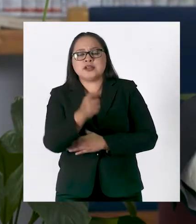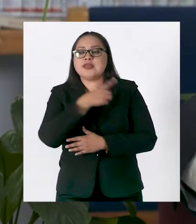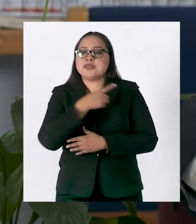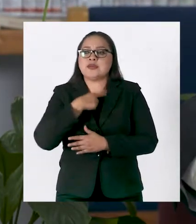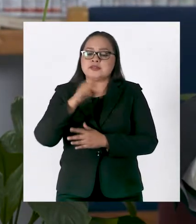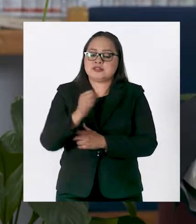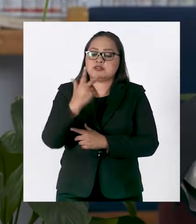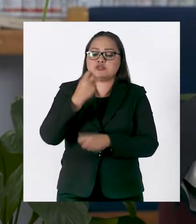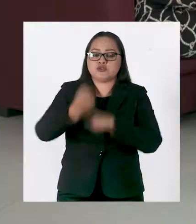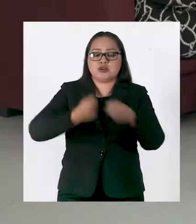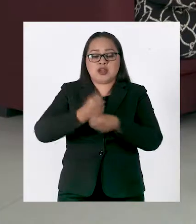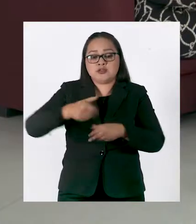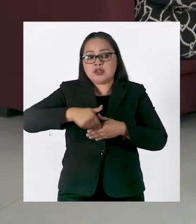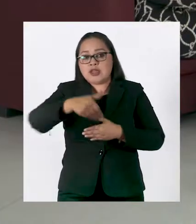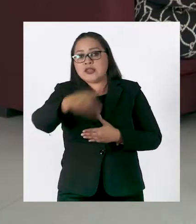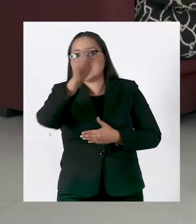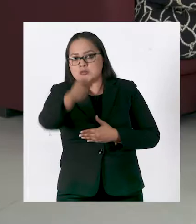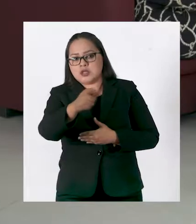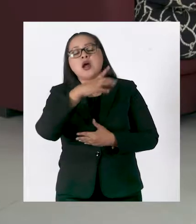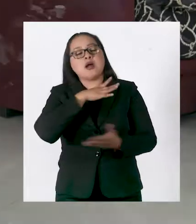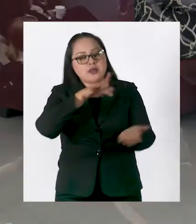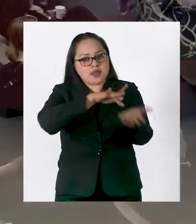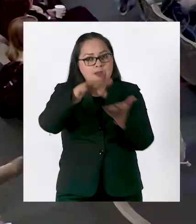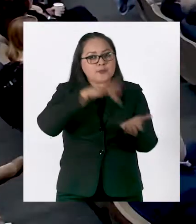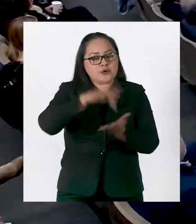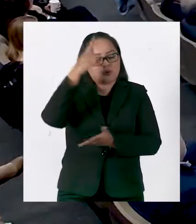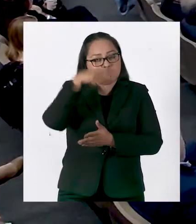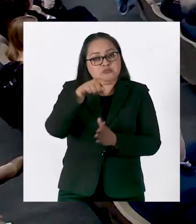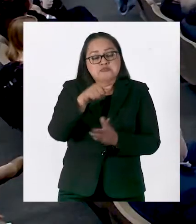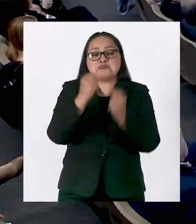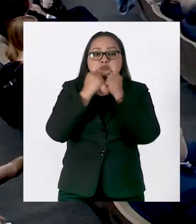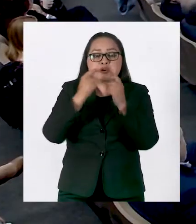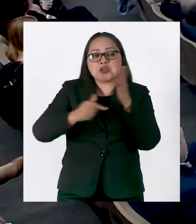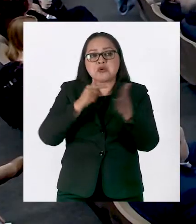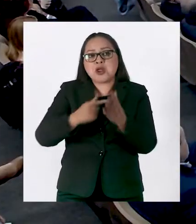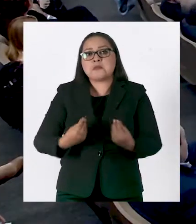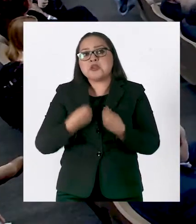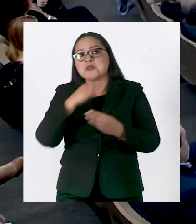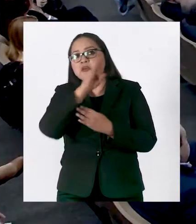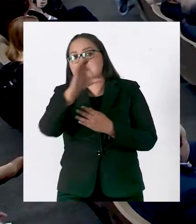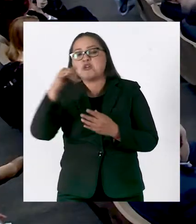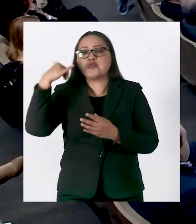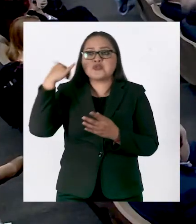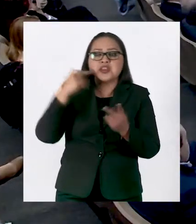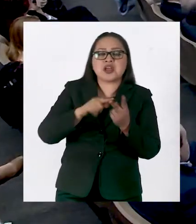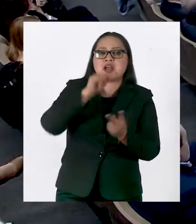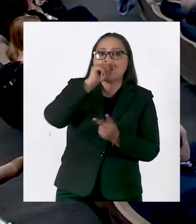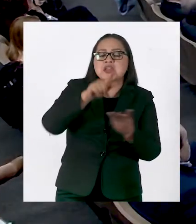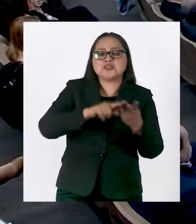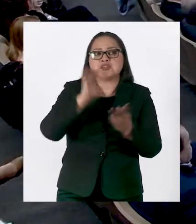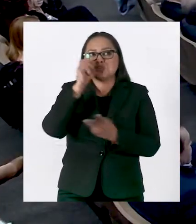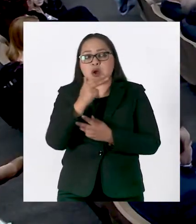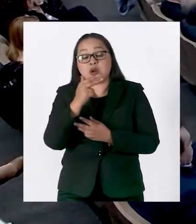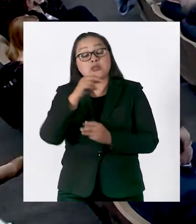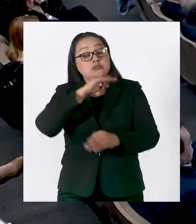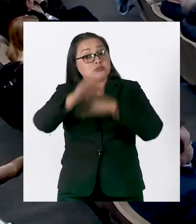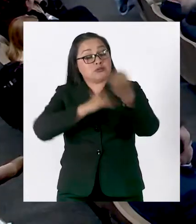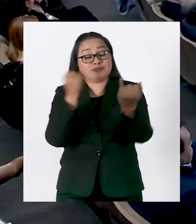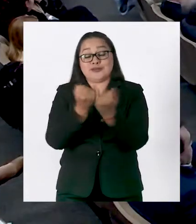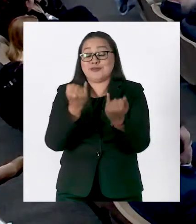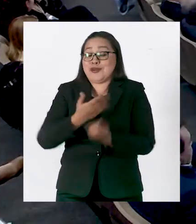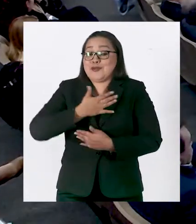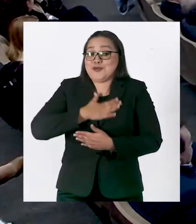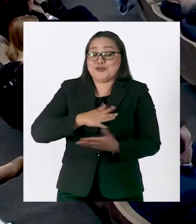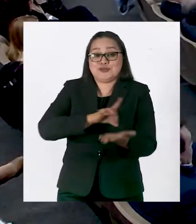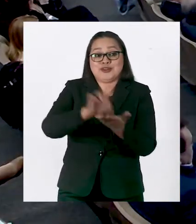tenga más de 68 años y ya se tiene acceso a la pensión. Ya sea vivas en Baja California, en